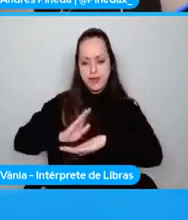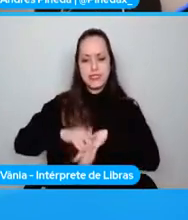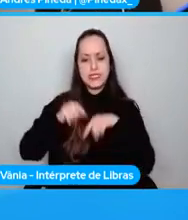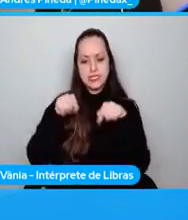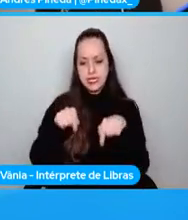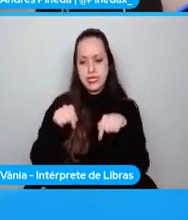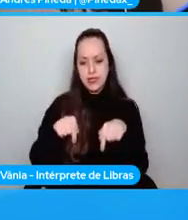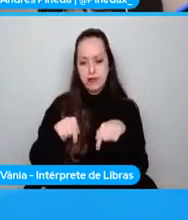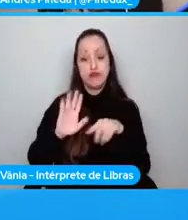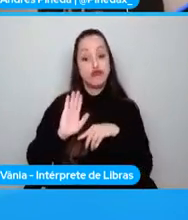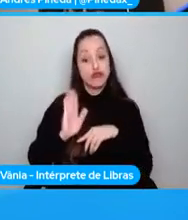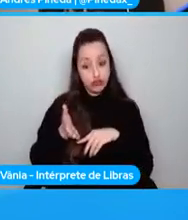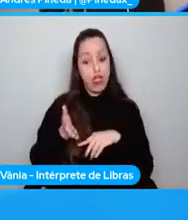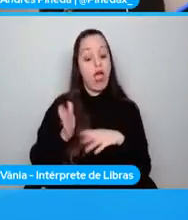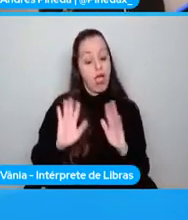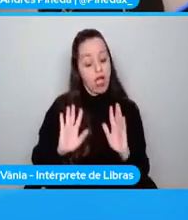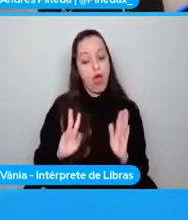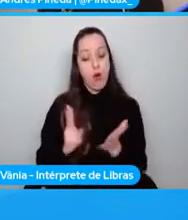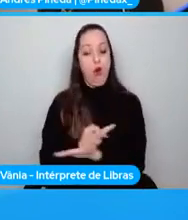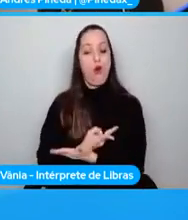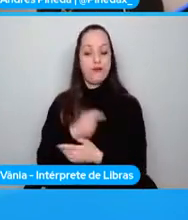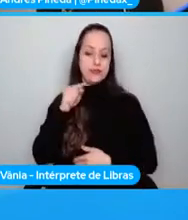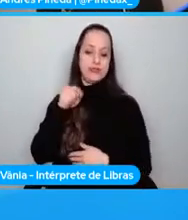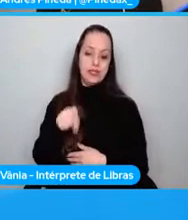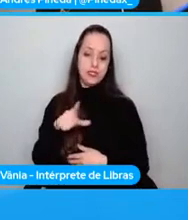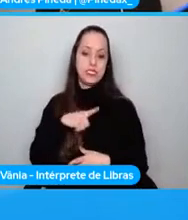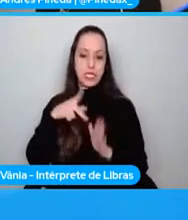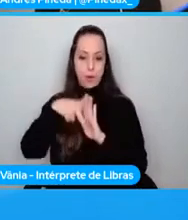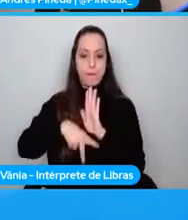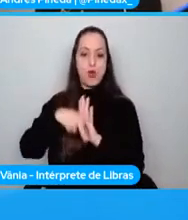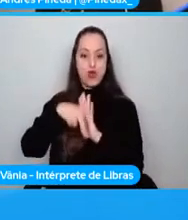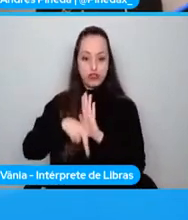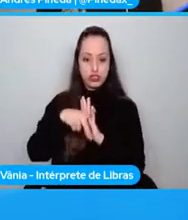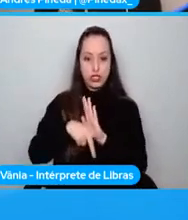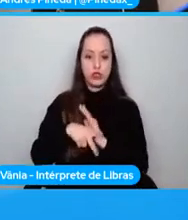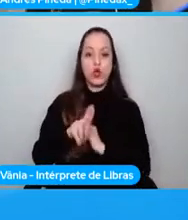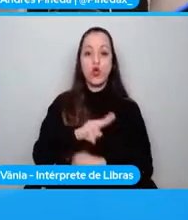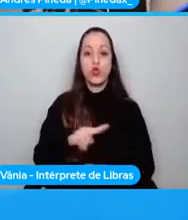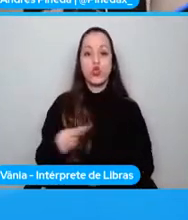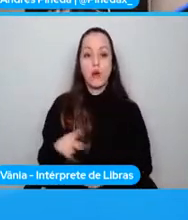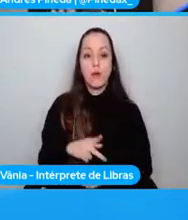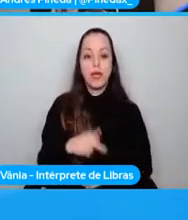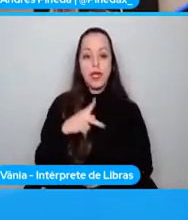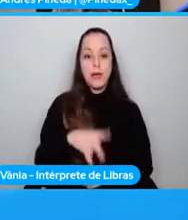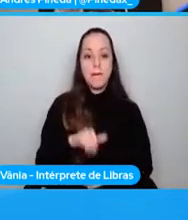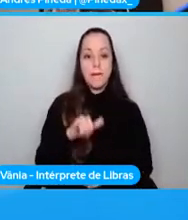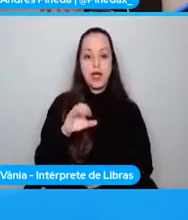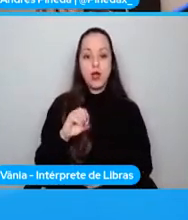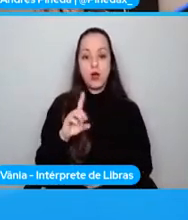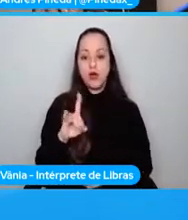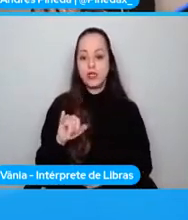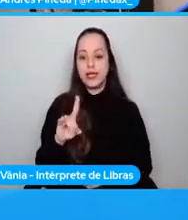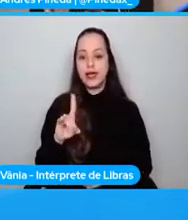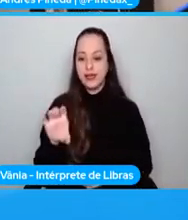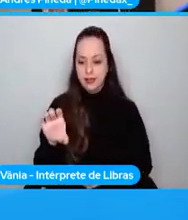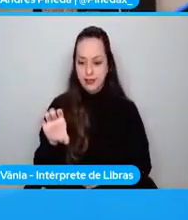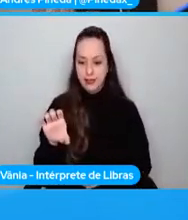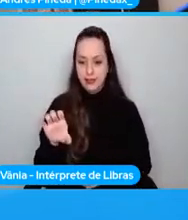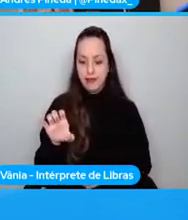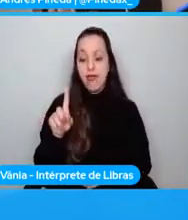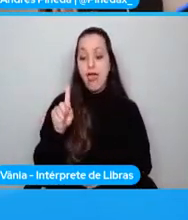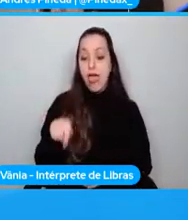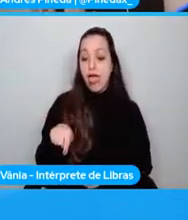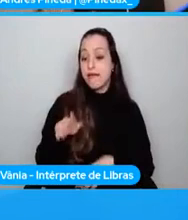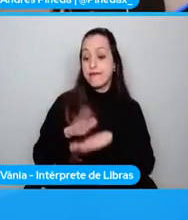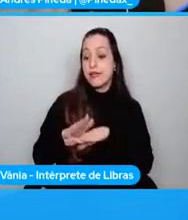pasando. Y un proyecto conocido como Pyodai, que lo que ha hecho